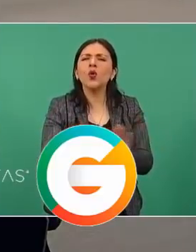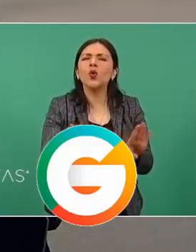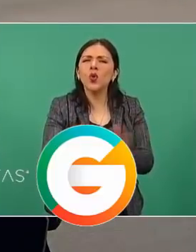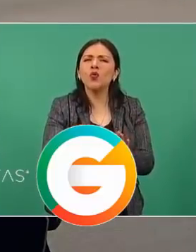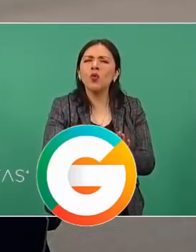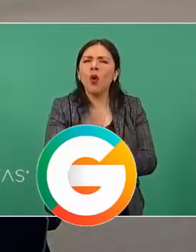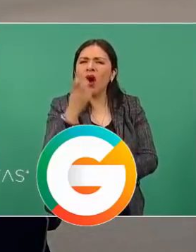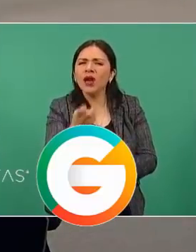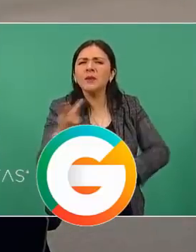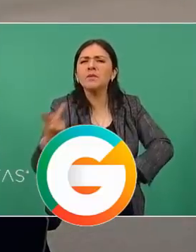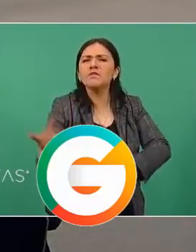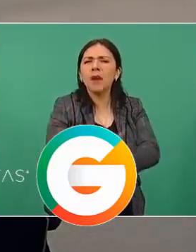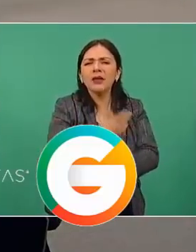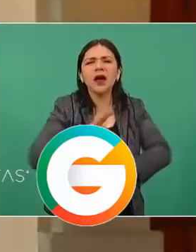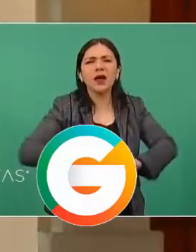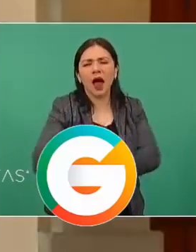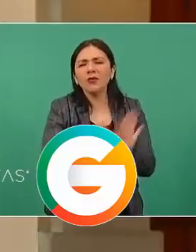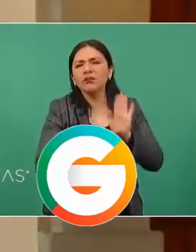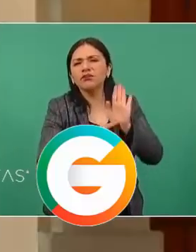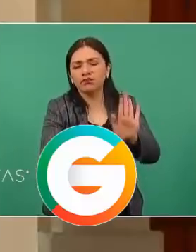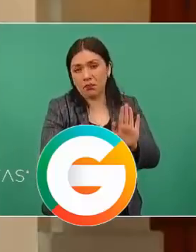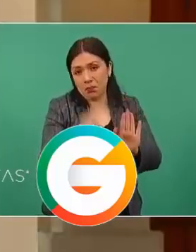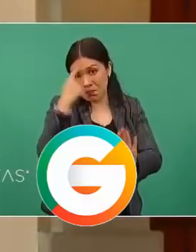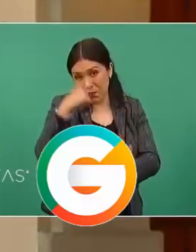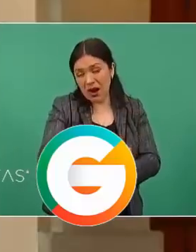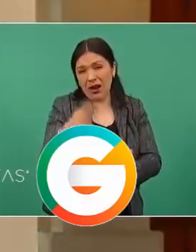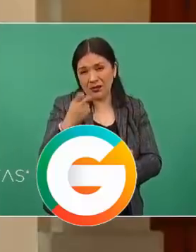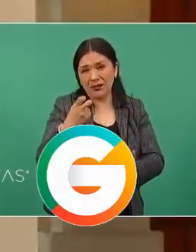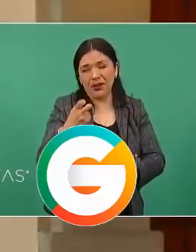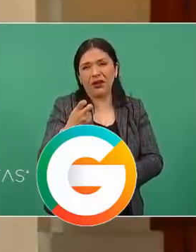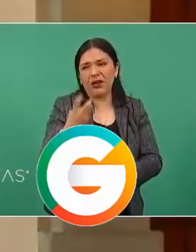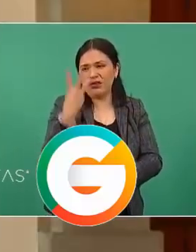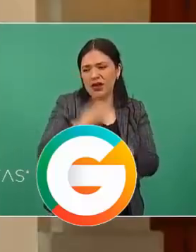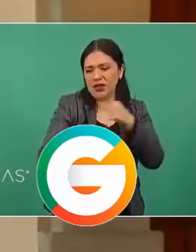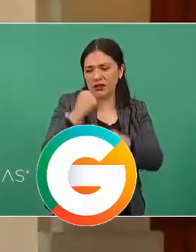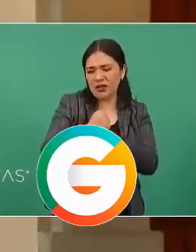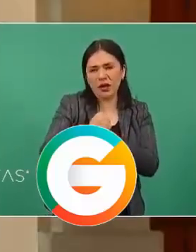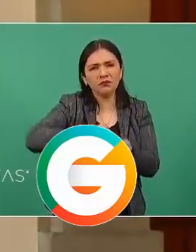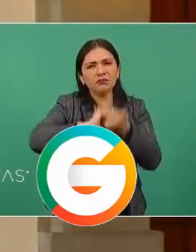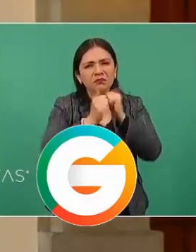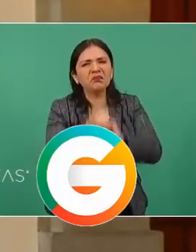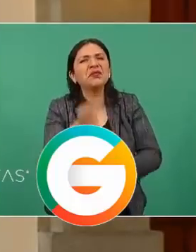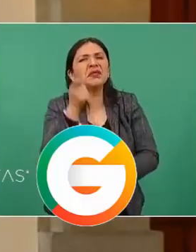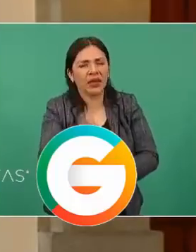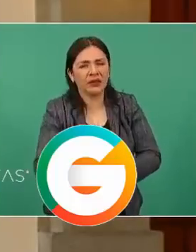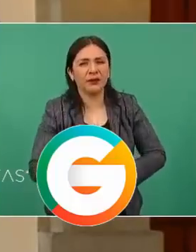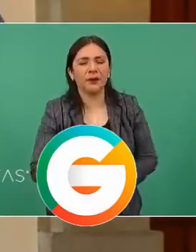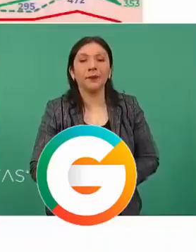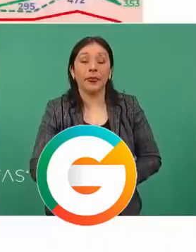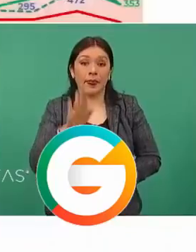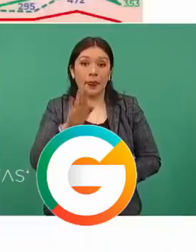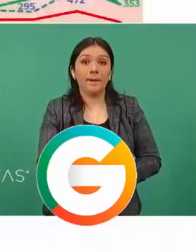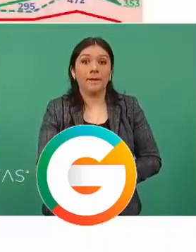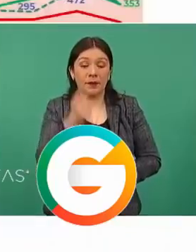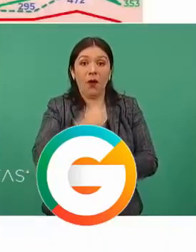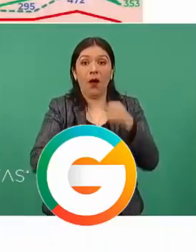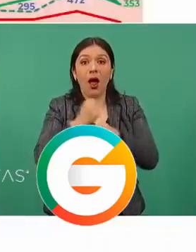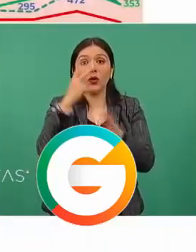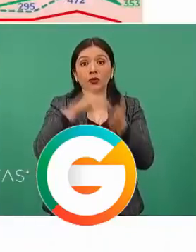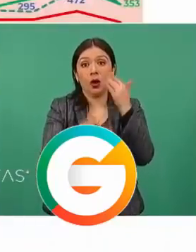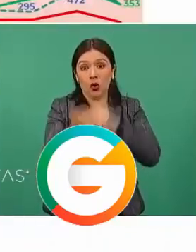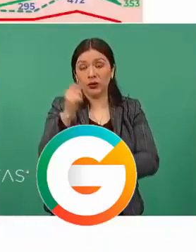presentando el índice de letalidad en los tres últimos años. Pero haré referencia primero, 2011.